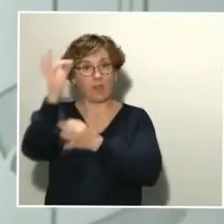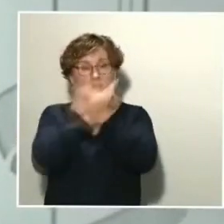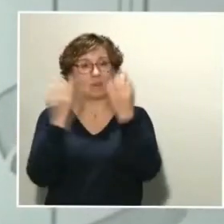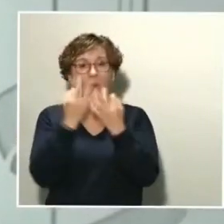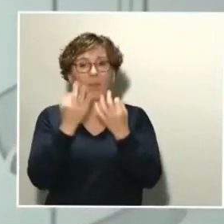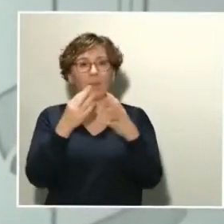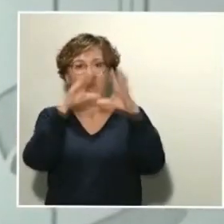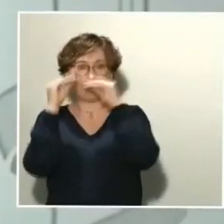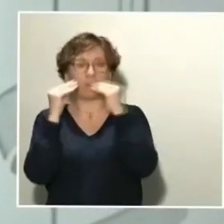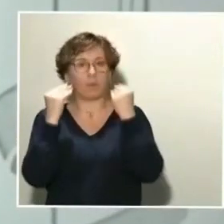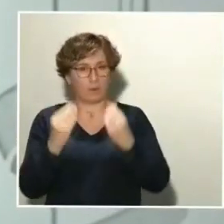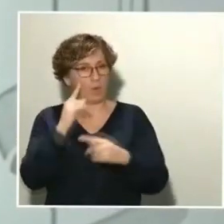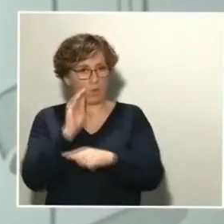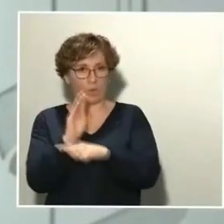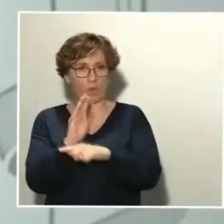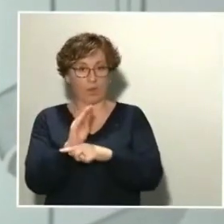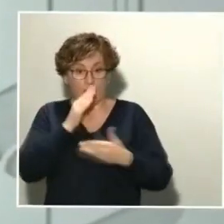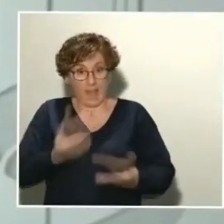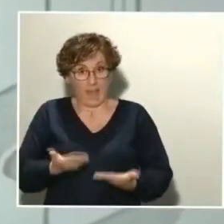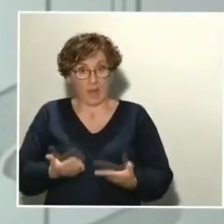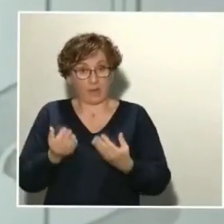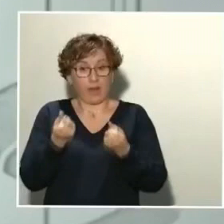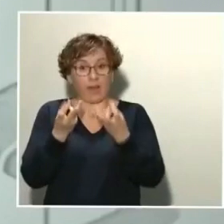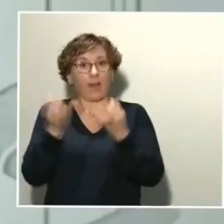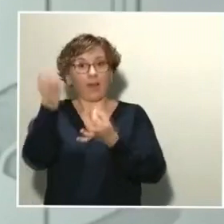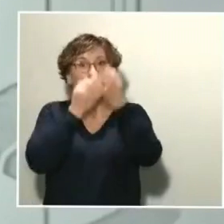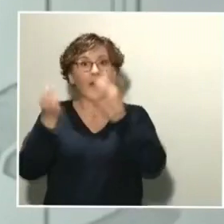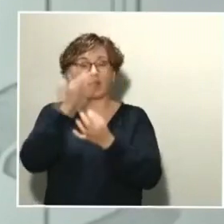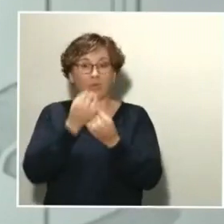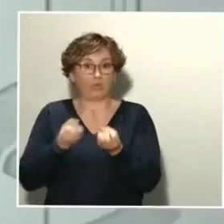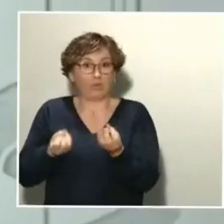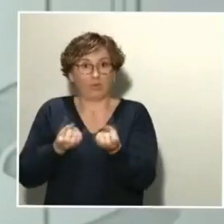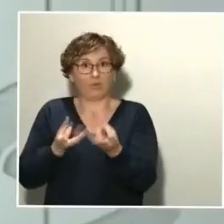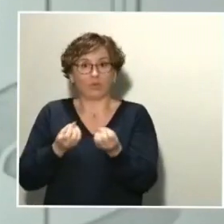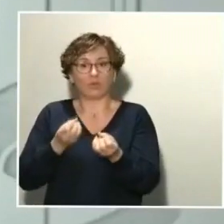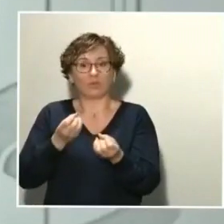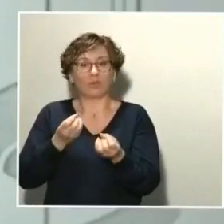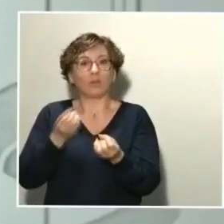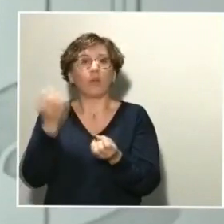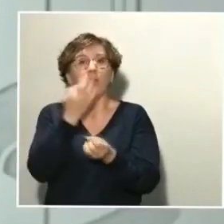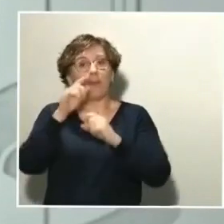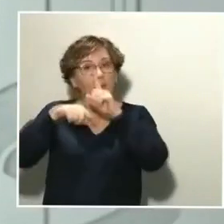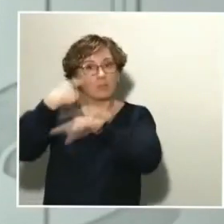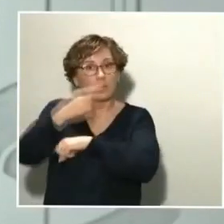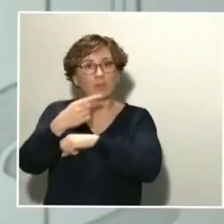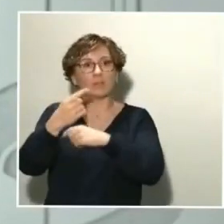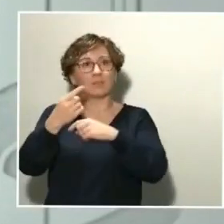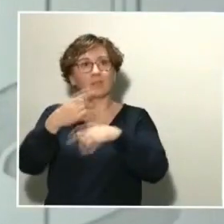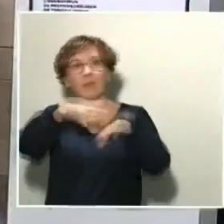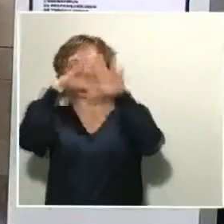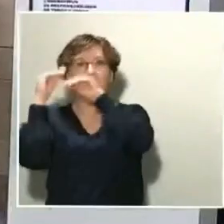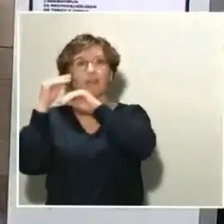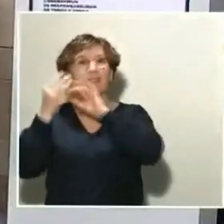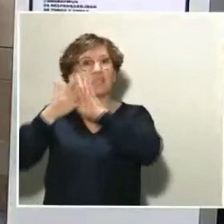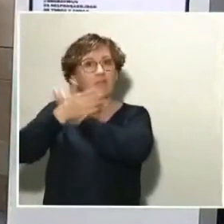ahora mismo, los que estamos dando son datos de notificación, por lo tanto, tenemos que tener cuidado al interpretar porque no corresponden exactamente al